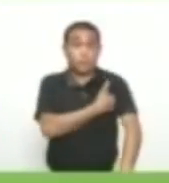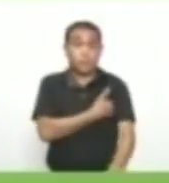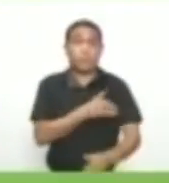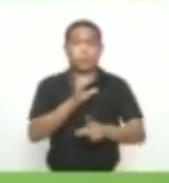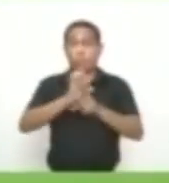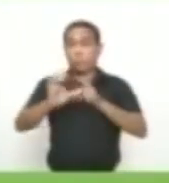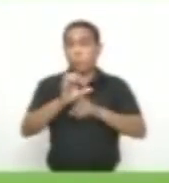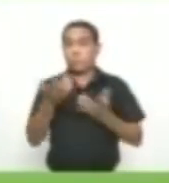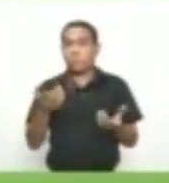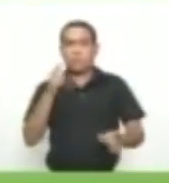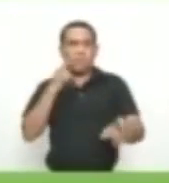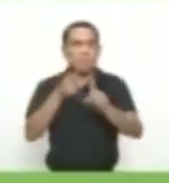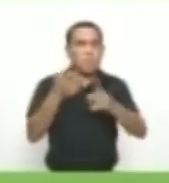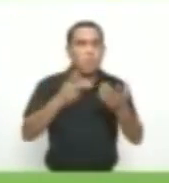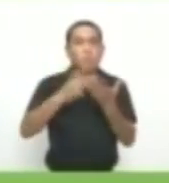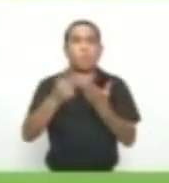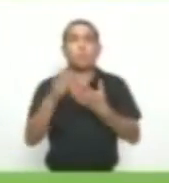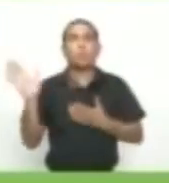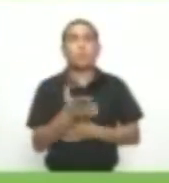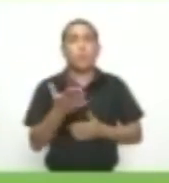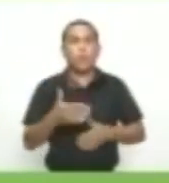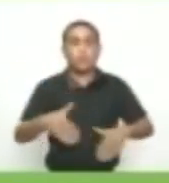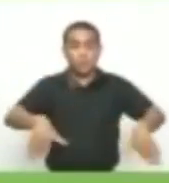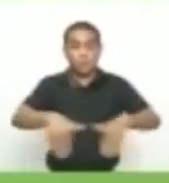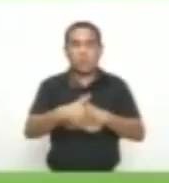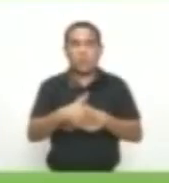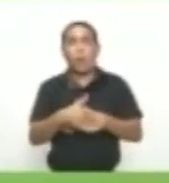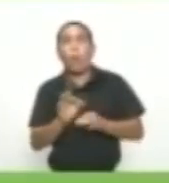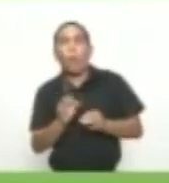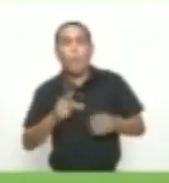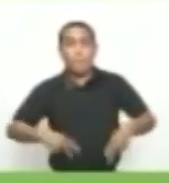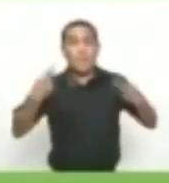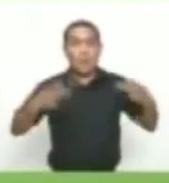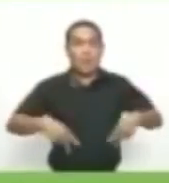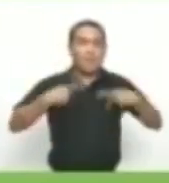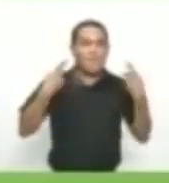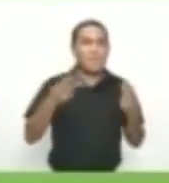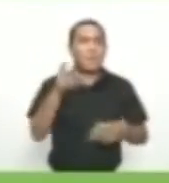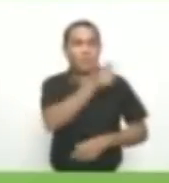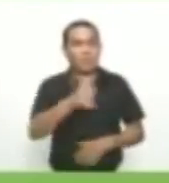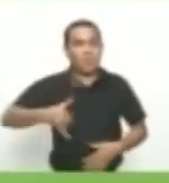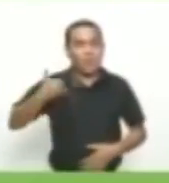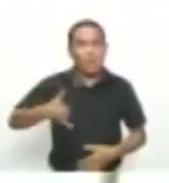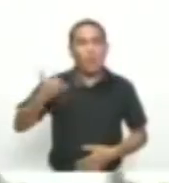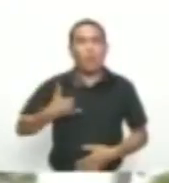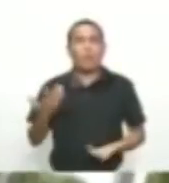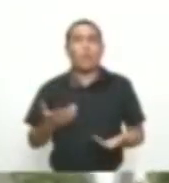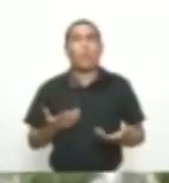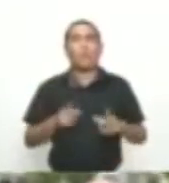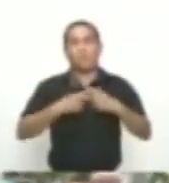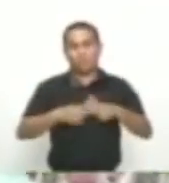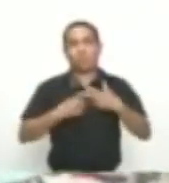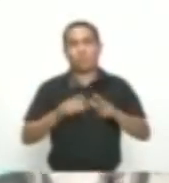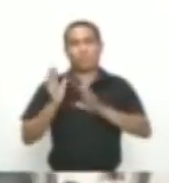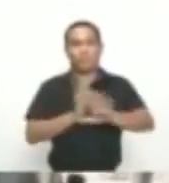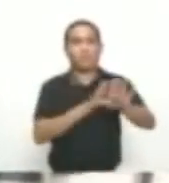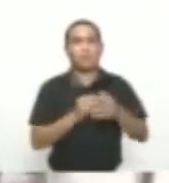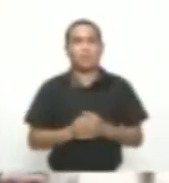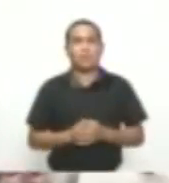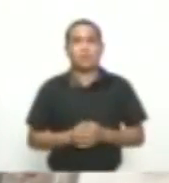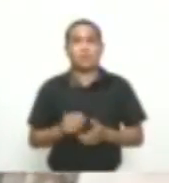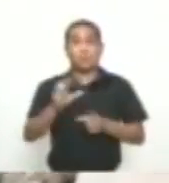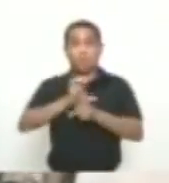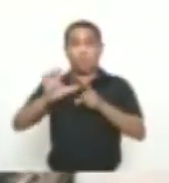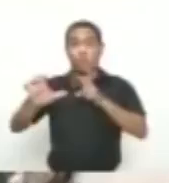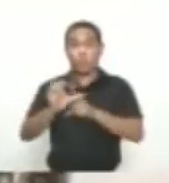Cultural Con el objetivo De transformar Las vidas De jóvenes Y niños Ofreciéndoles Algunos talleres El arte Se toma Las casas De